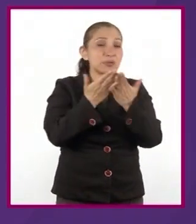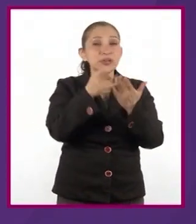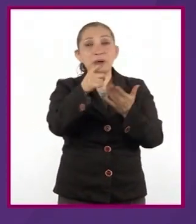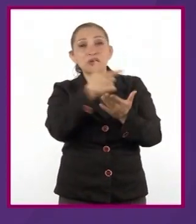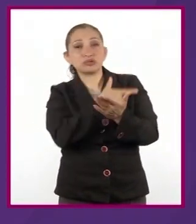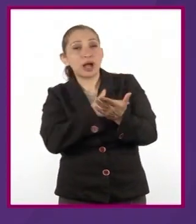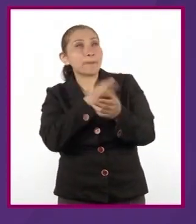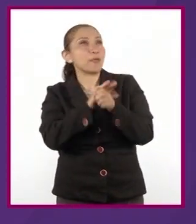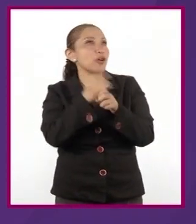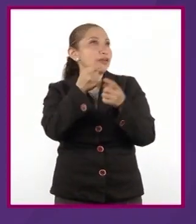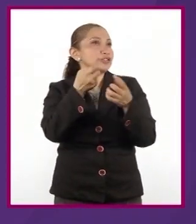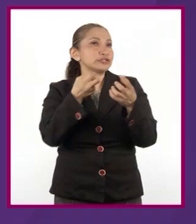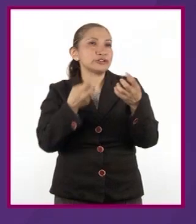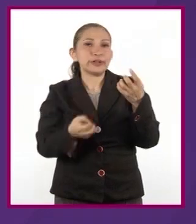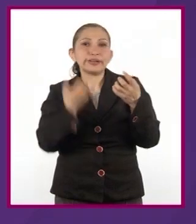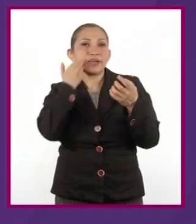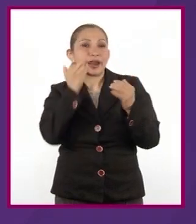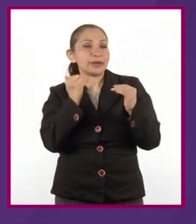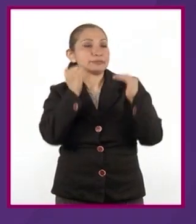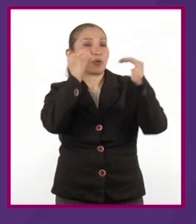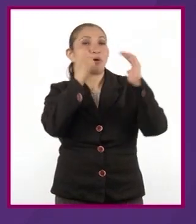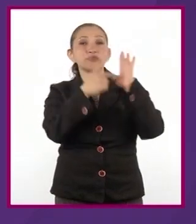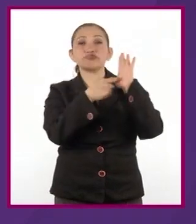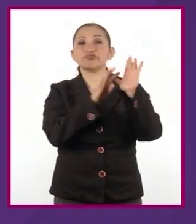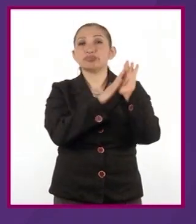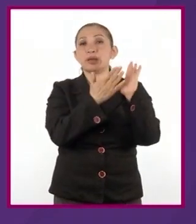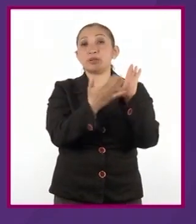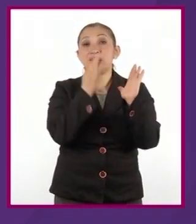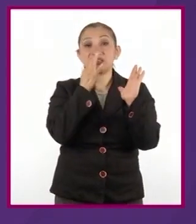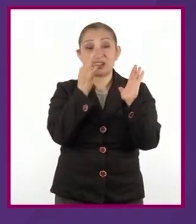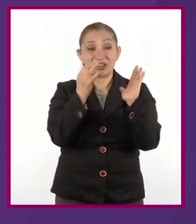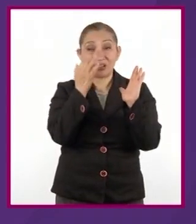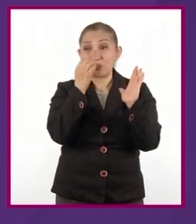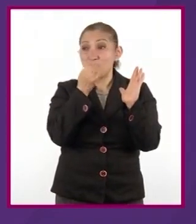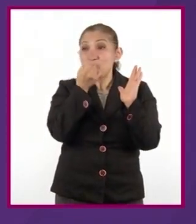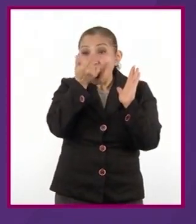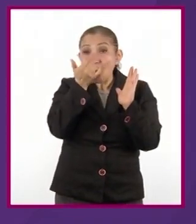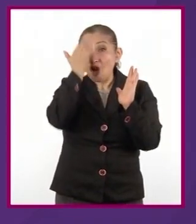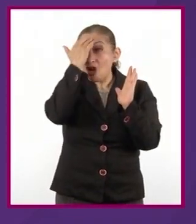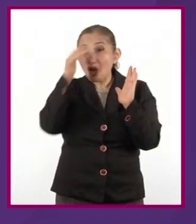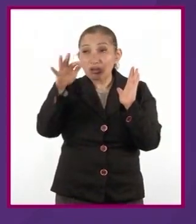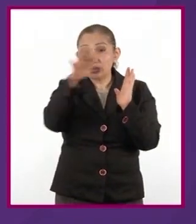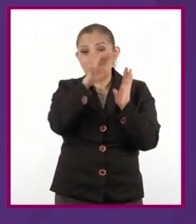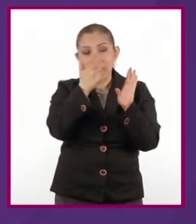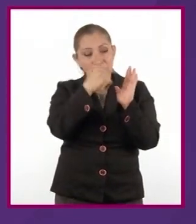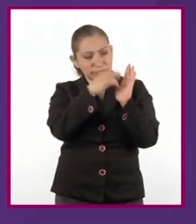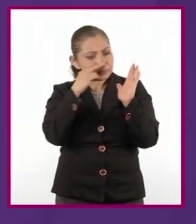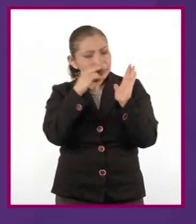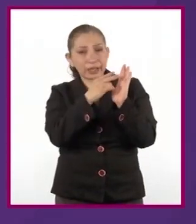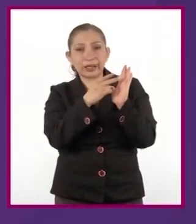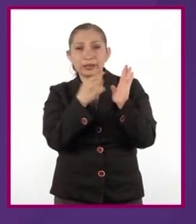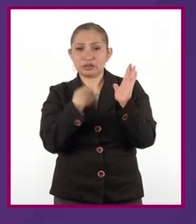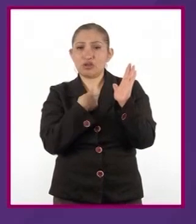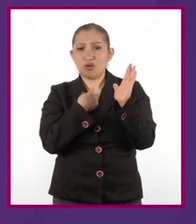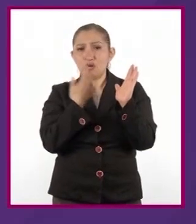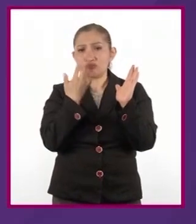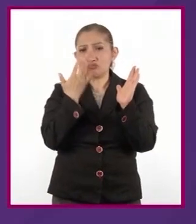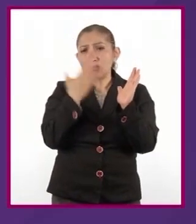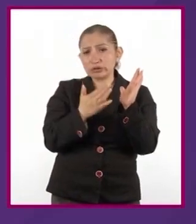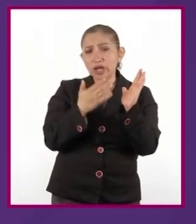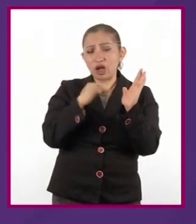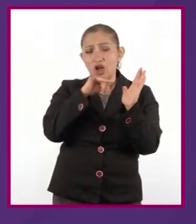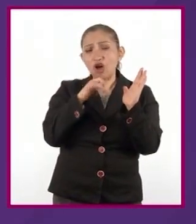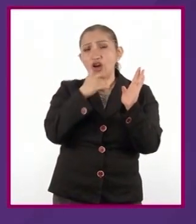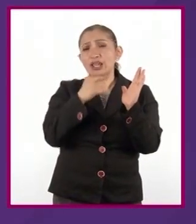resaltar el valor de una obra que probablemente es menos conocida y entonces utiliza a la primera persona. Yo,